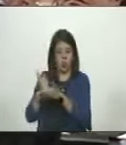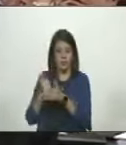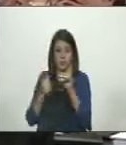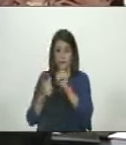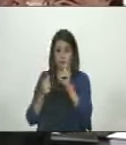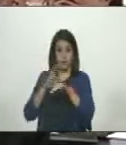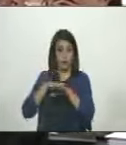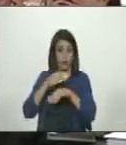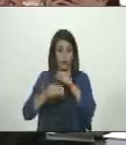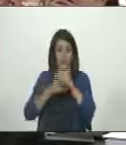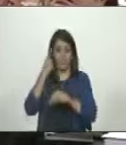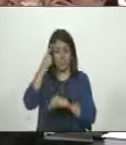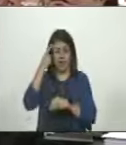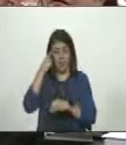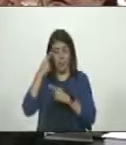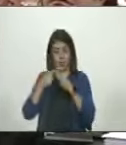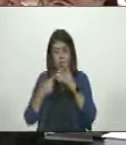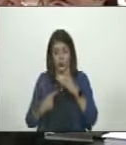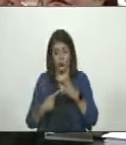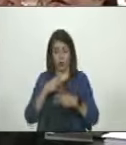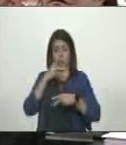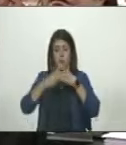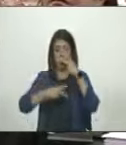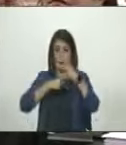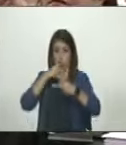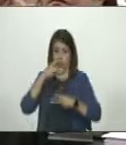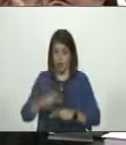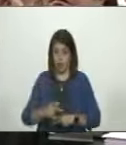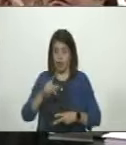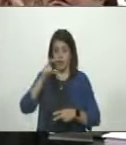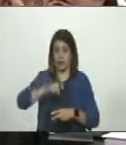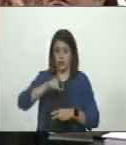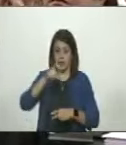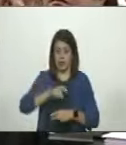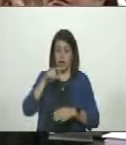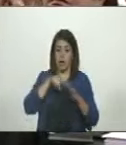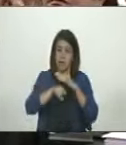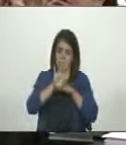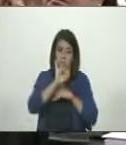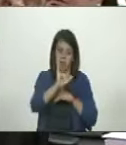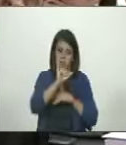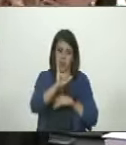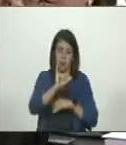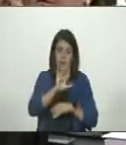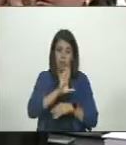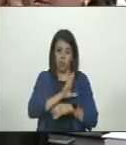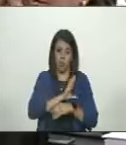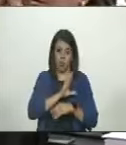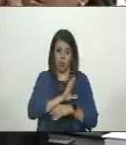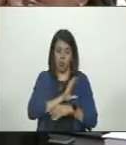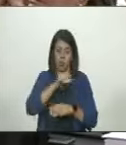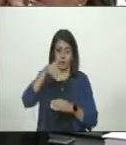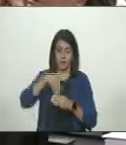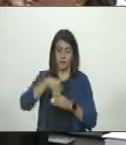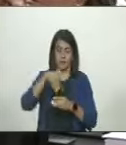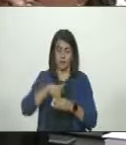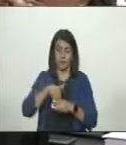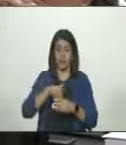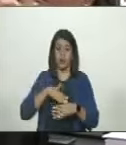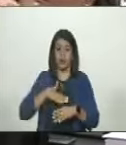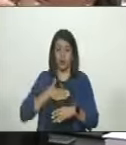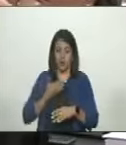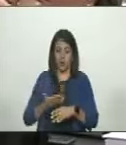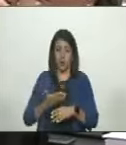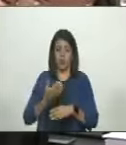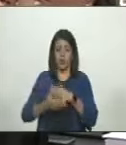porque se ve obligado por las condiciones geopolíticas y las necesidades internas, políticas, electorales. Entonces puede